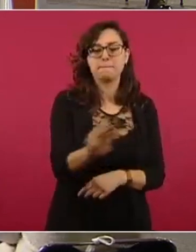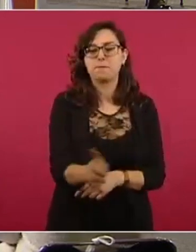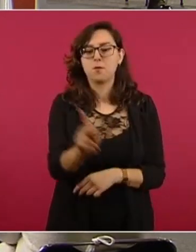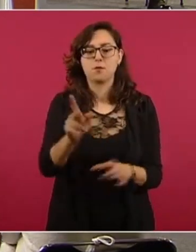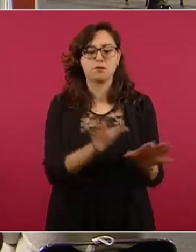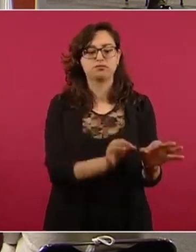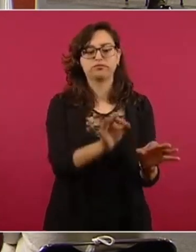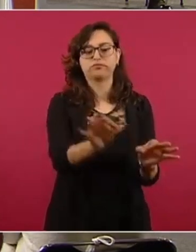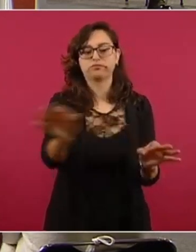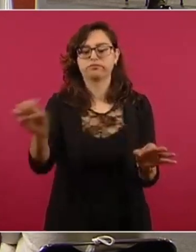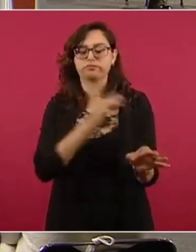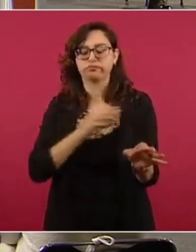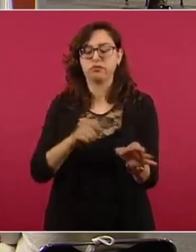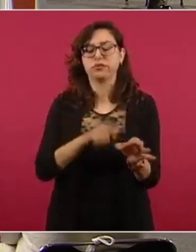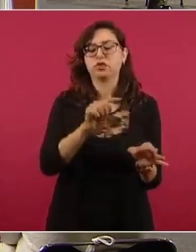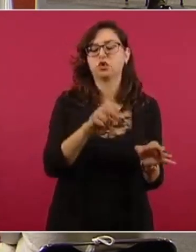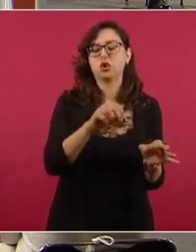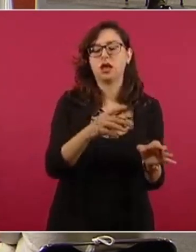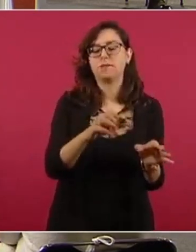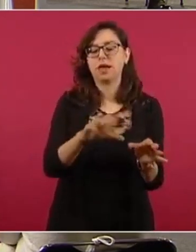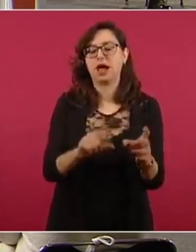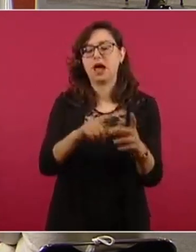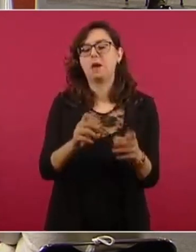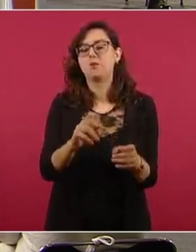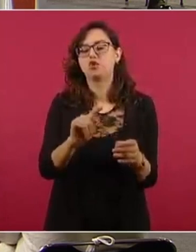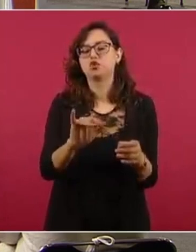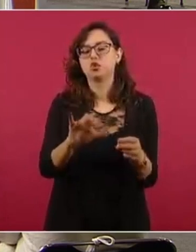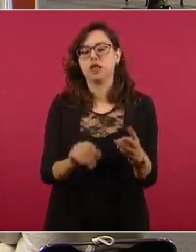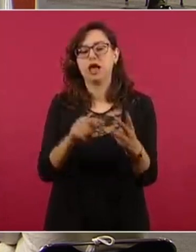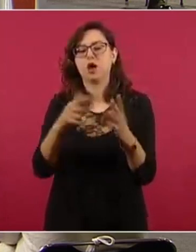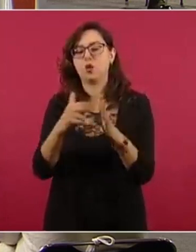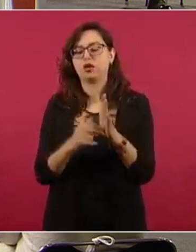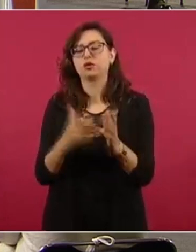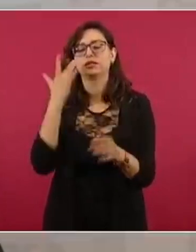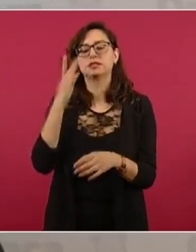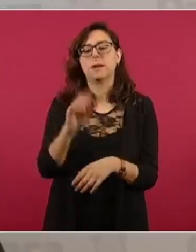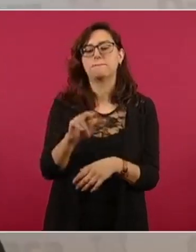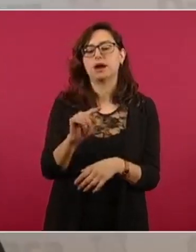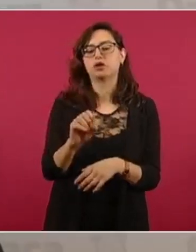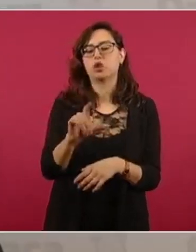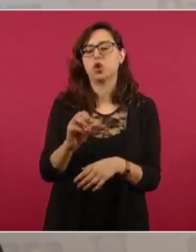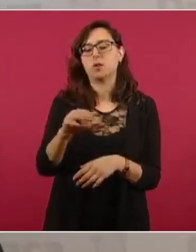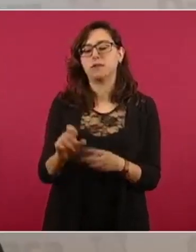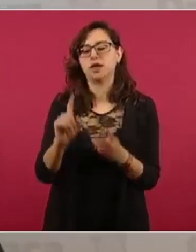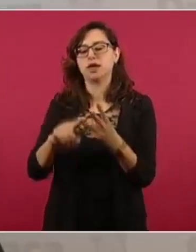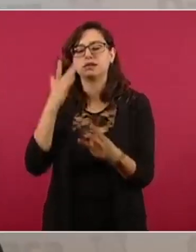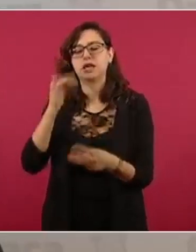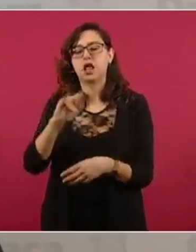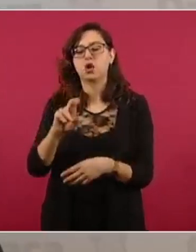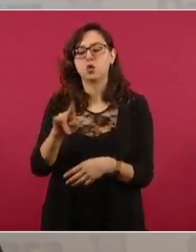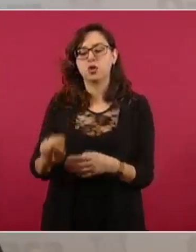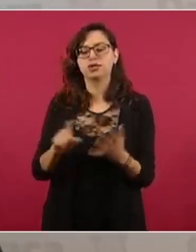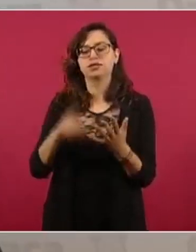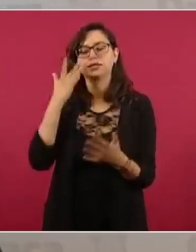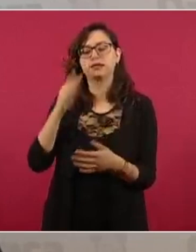Esto es en los municipios de Tonameca, Pochutla, Huatulco, San Bartolomé Losicha, San Luis Amatlán, Santa